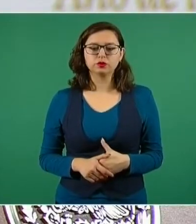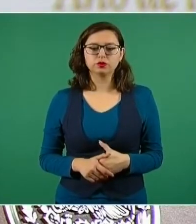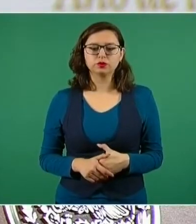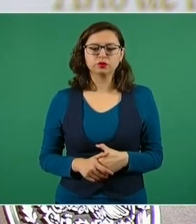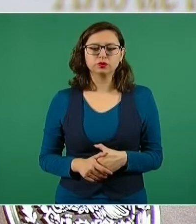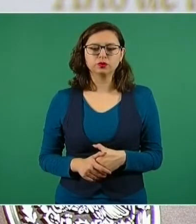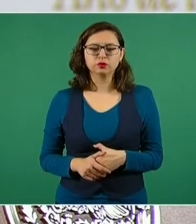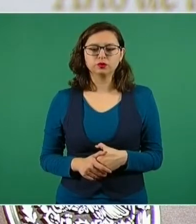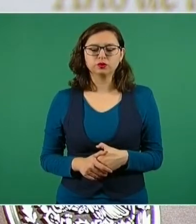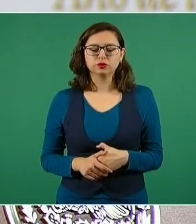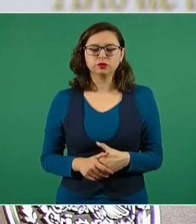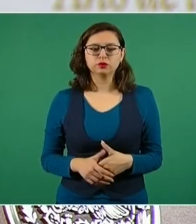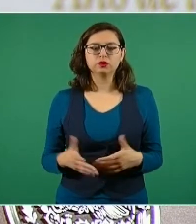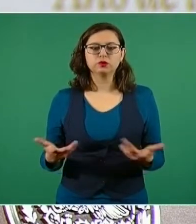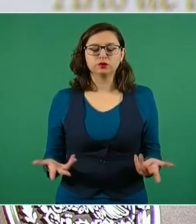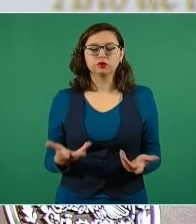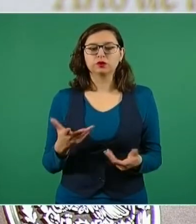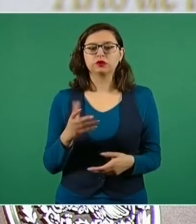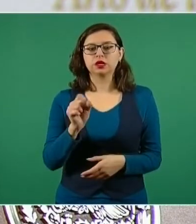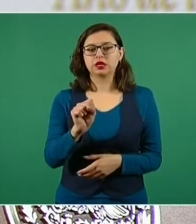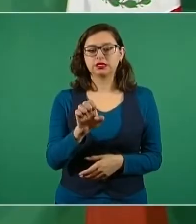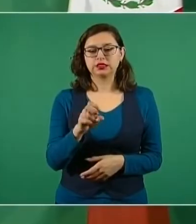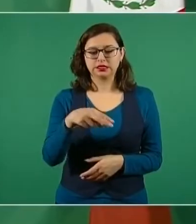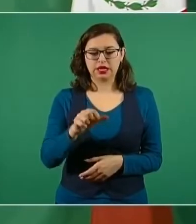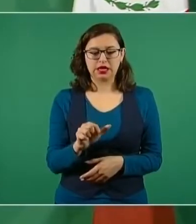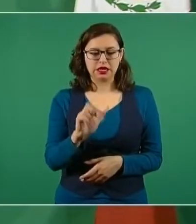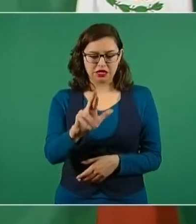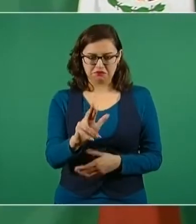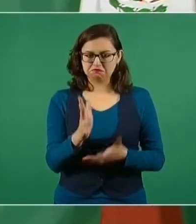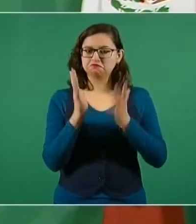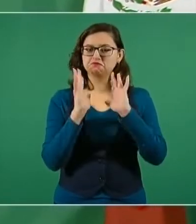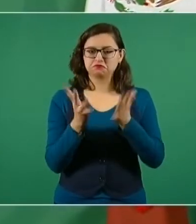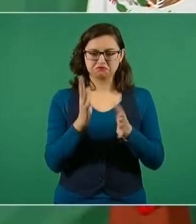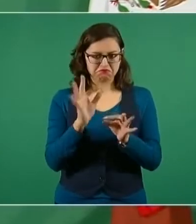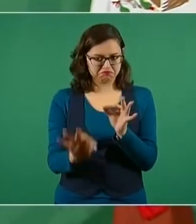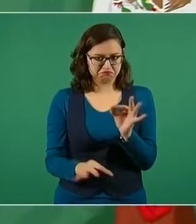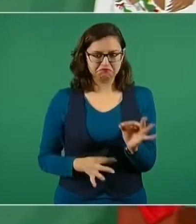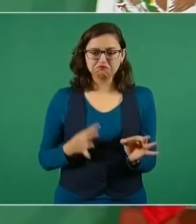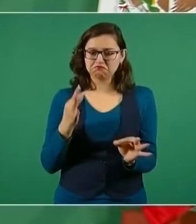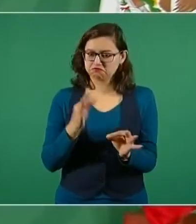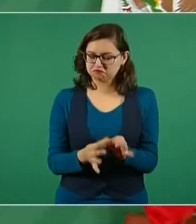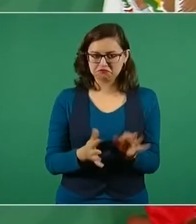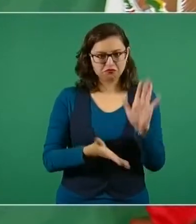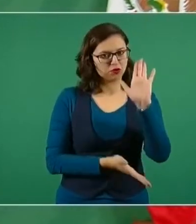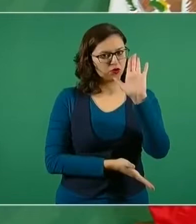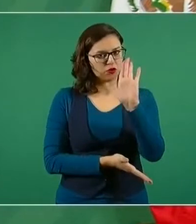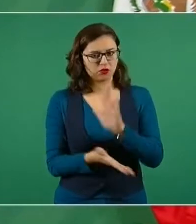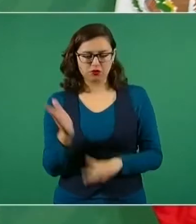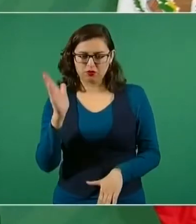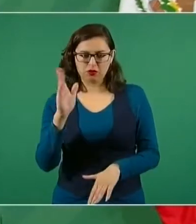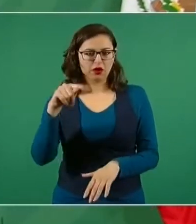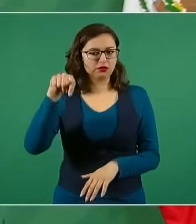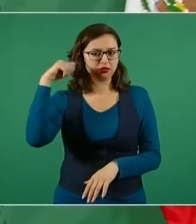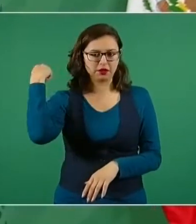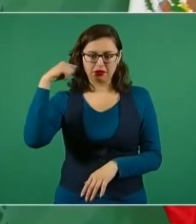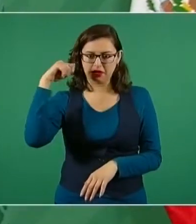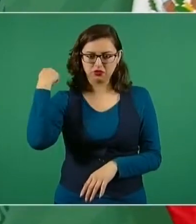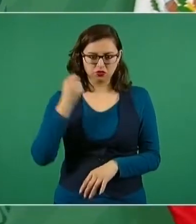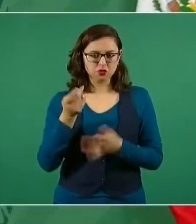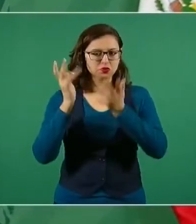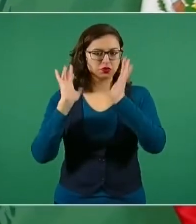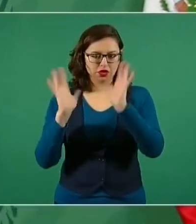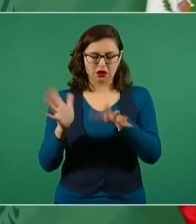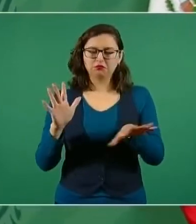Aclaró que en este y el resto de casos se apoyará a los empleados de base que de manera voluntaria decidan trasladarse a otra entidad